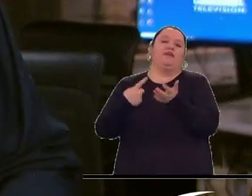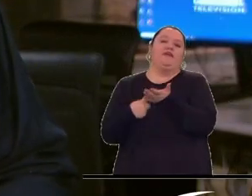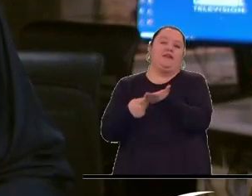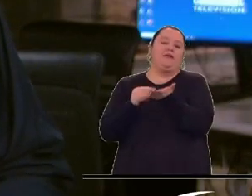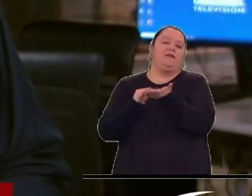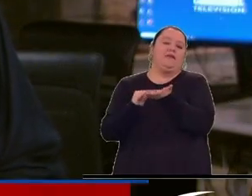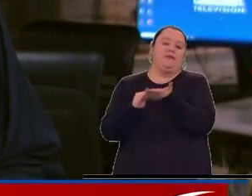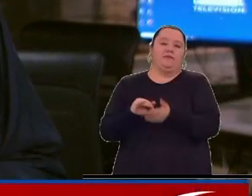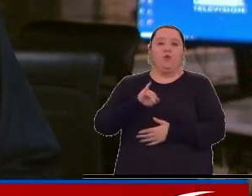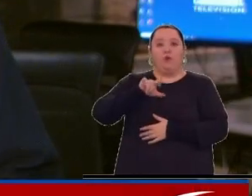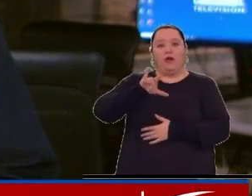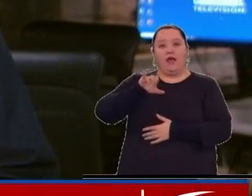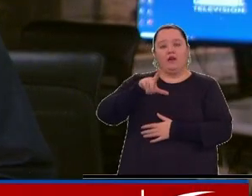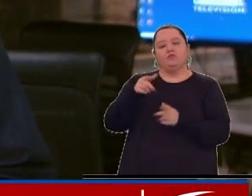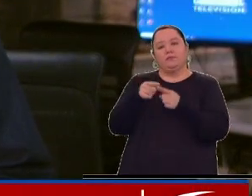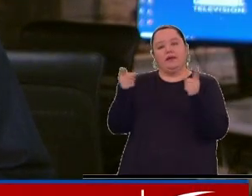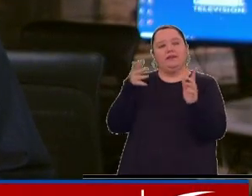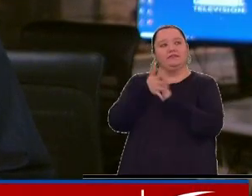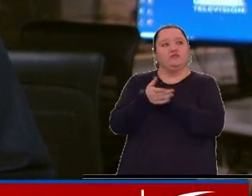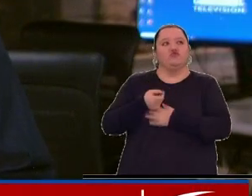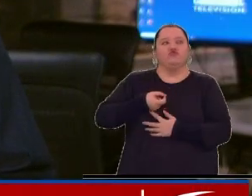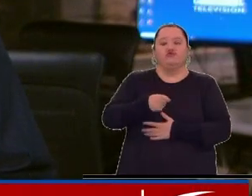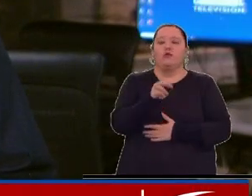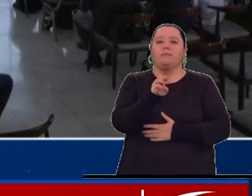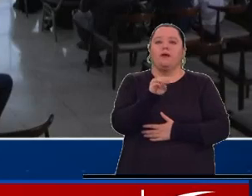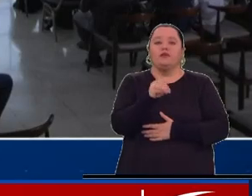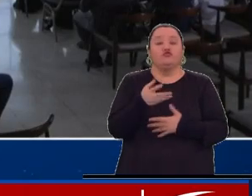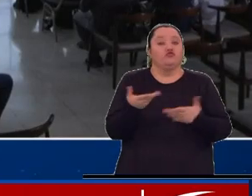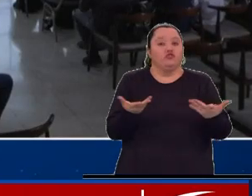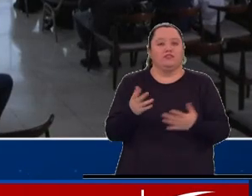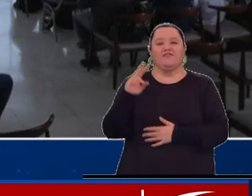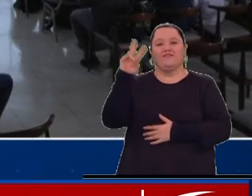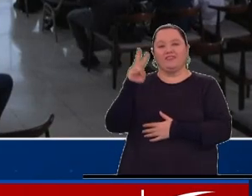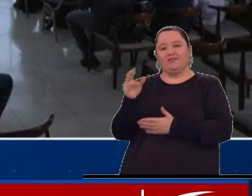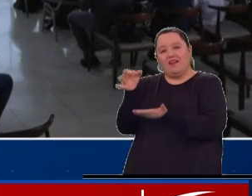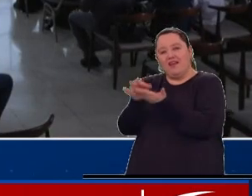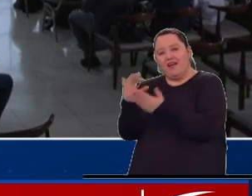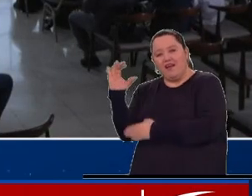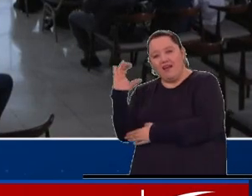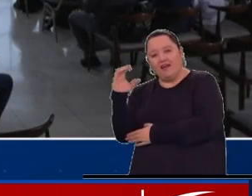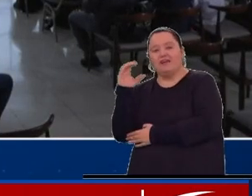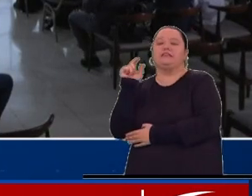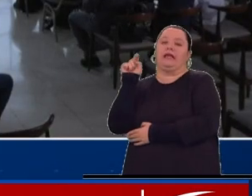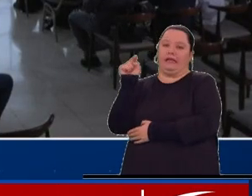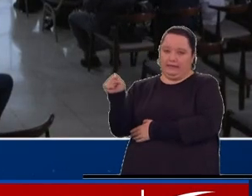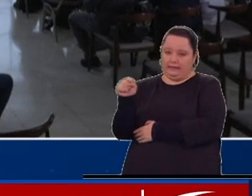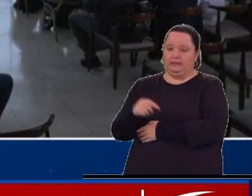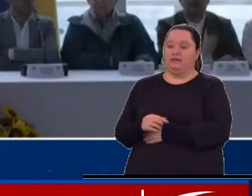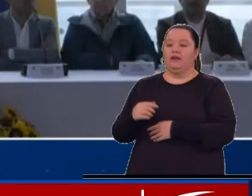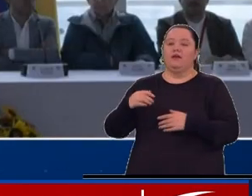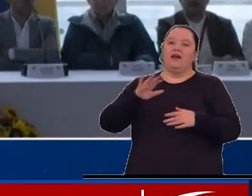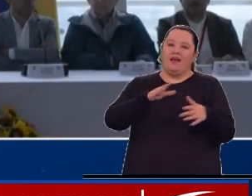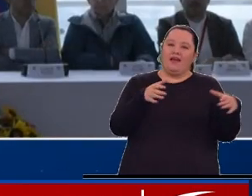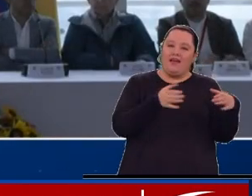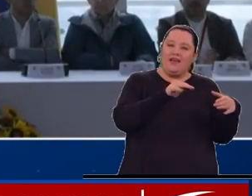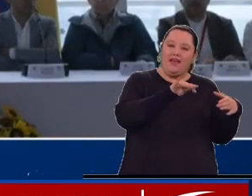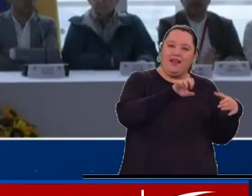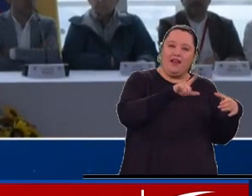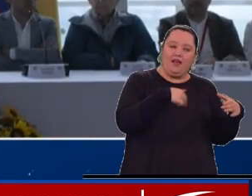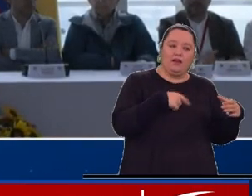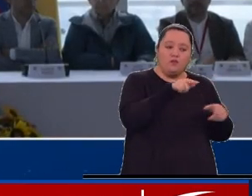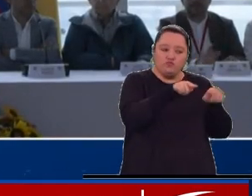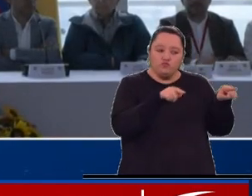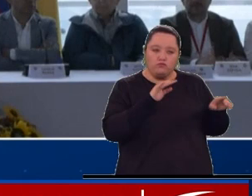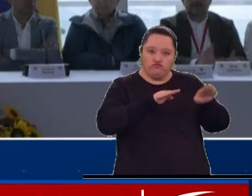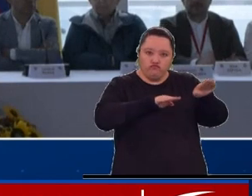La reunión será el próximo martes en Caracas, Venezuela. La guerrilla del ELN, los negociadores de este grupo subversivo,